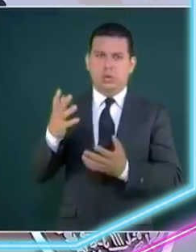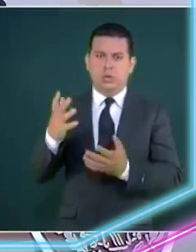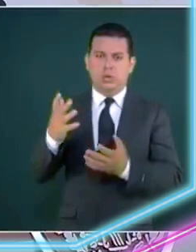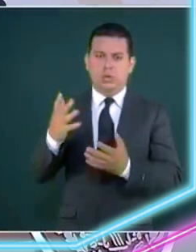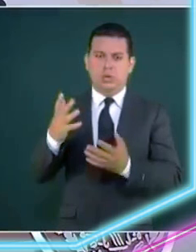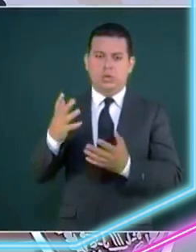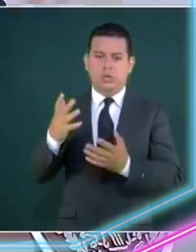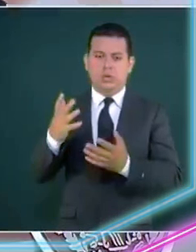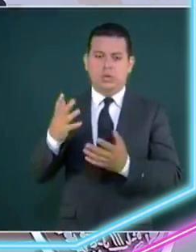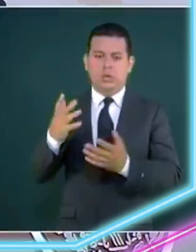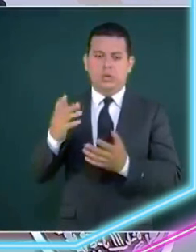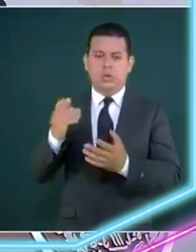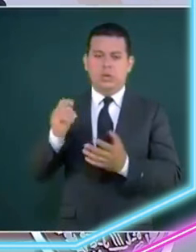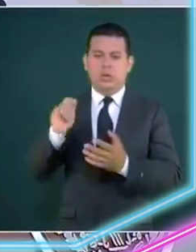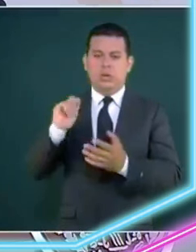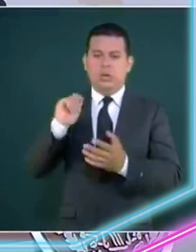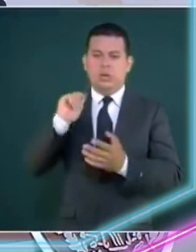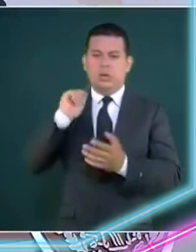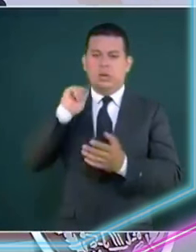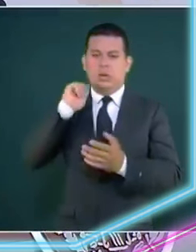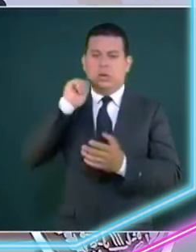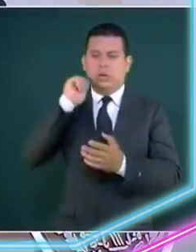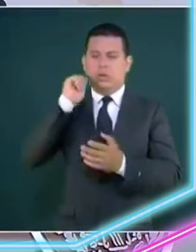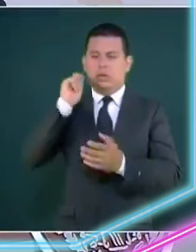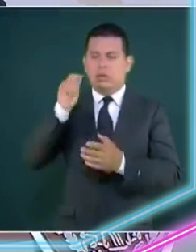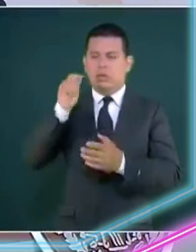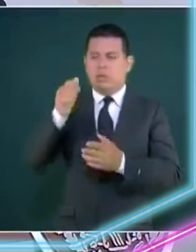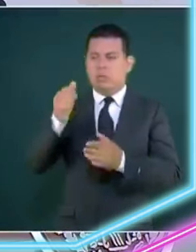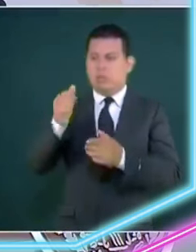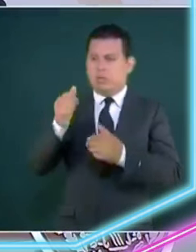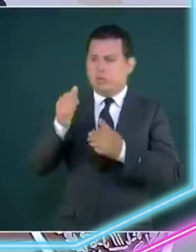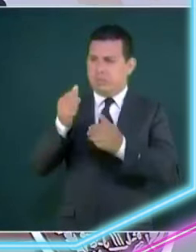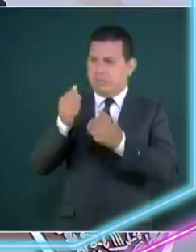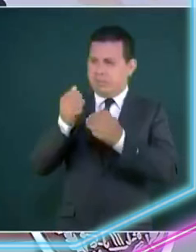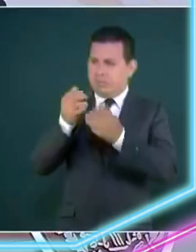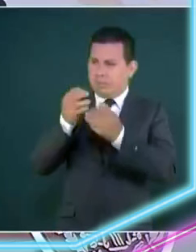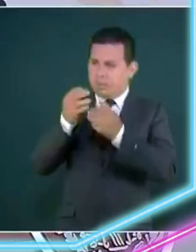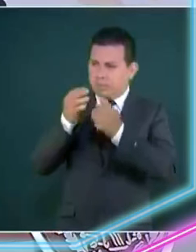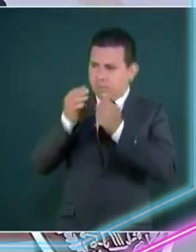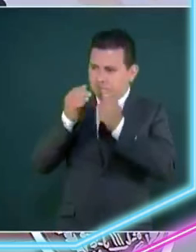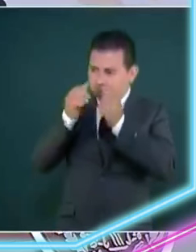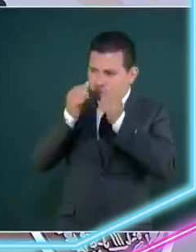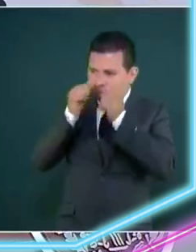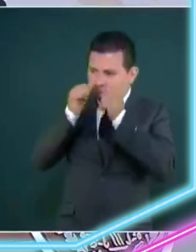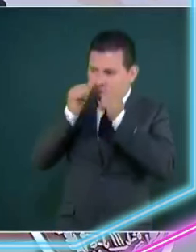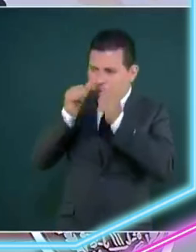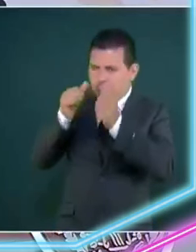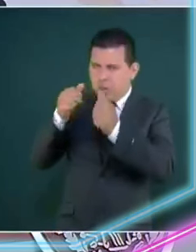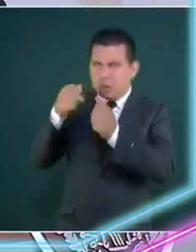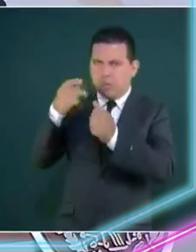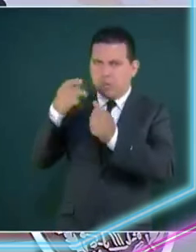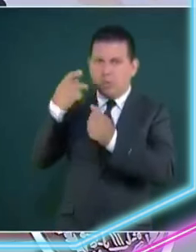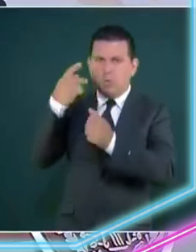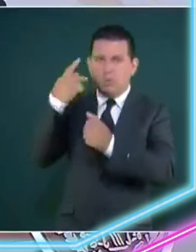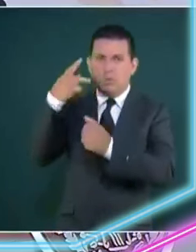de niconás maduro en qué consiste este programa que tanto está teniendo repudio por parte de los